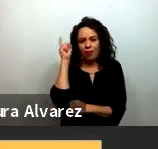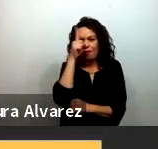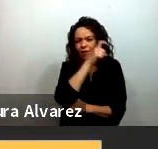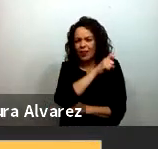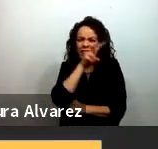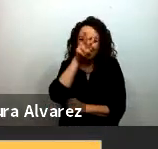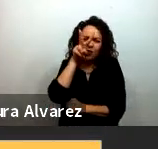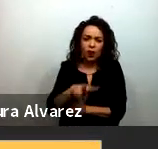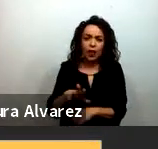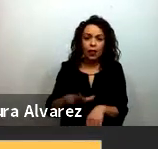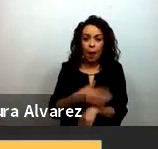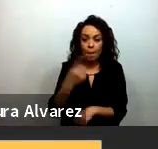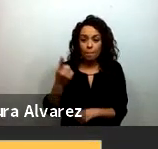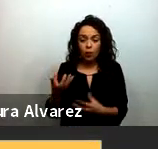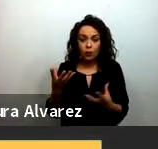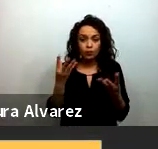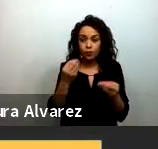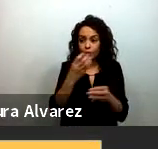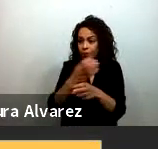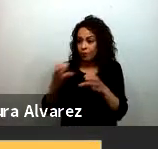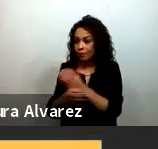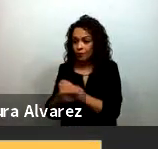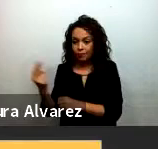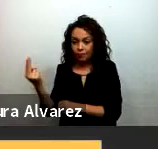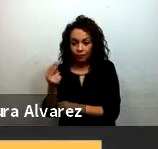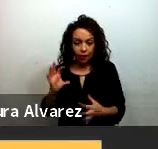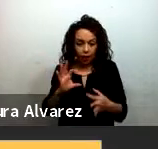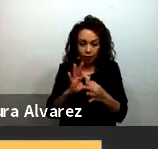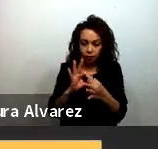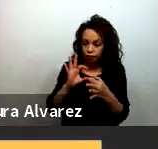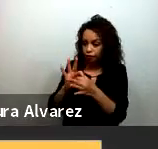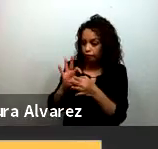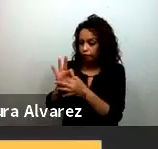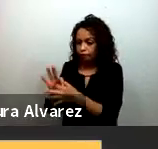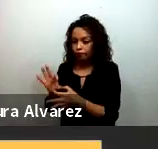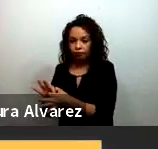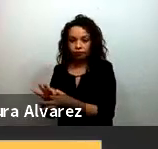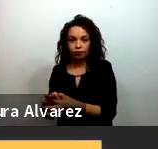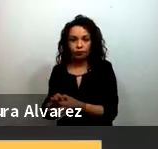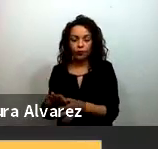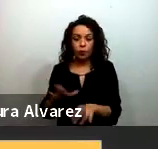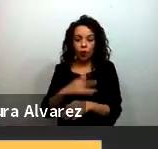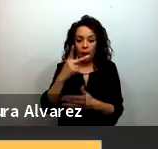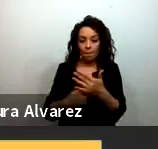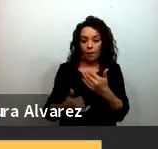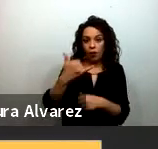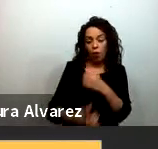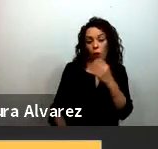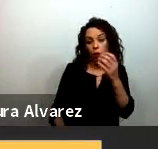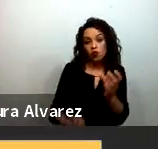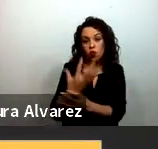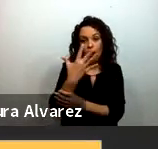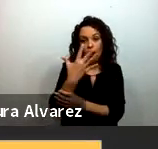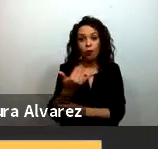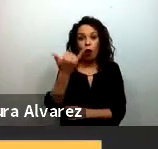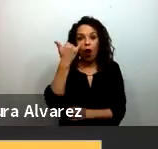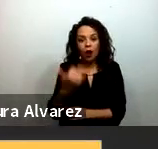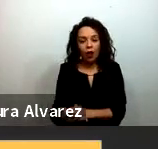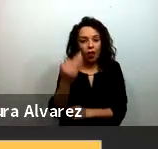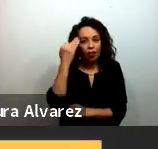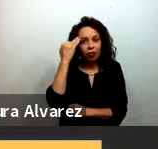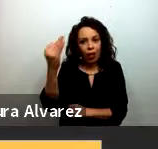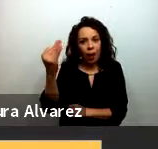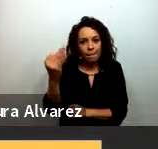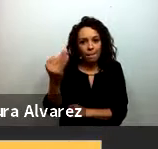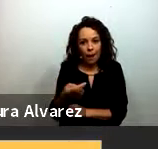coordinar a muchísimos actores en la ejecución de un proyecto nuevo en un tiempo récord básicamente lo que nos pidió la CEP fueron dos